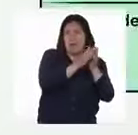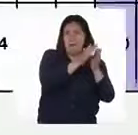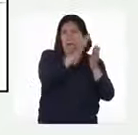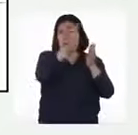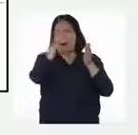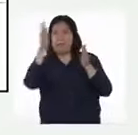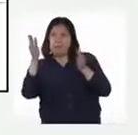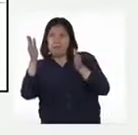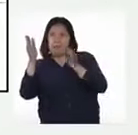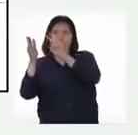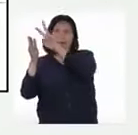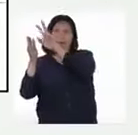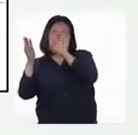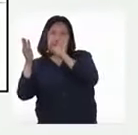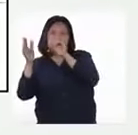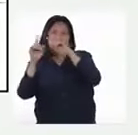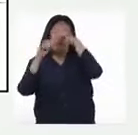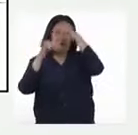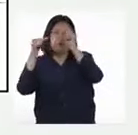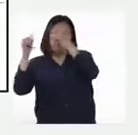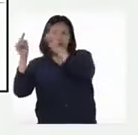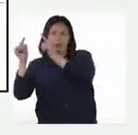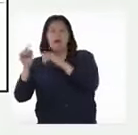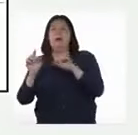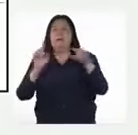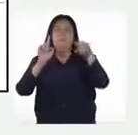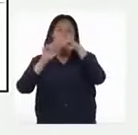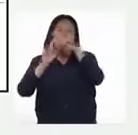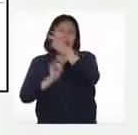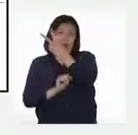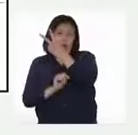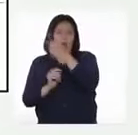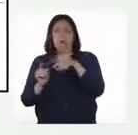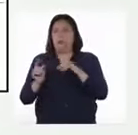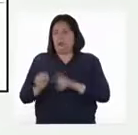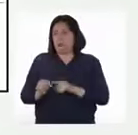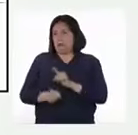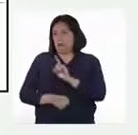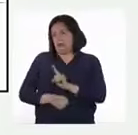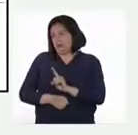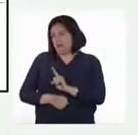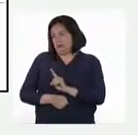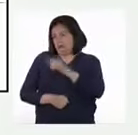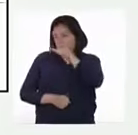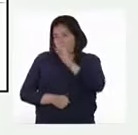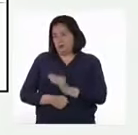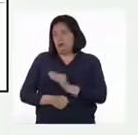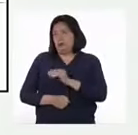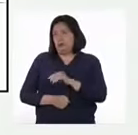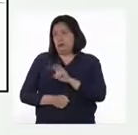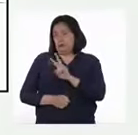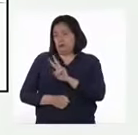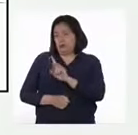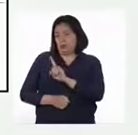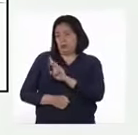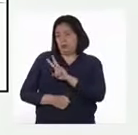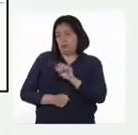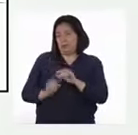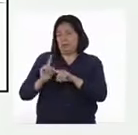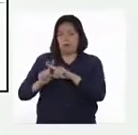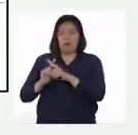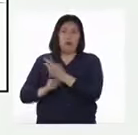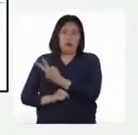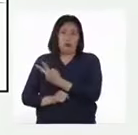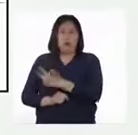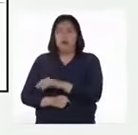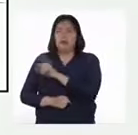a 20 sectores, multipliqué por 2. Luego también multipliqué el número de vicuñas por 2. Eso me dio